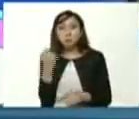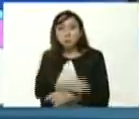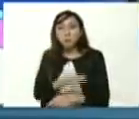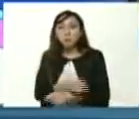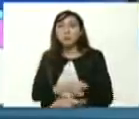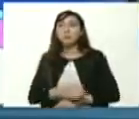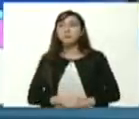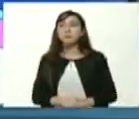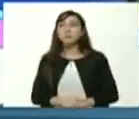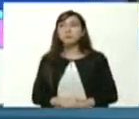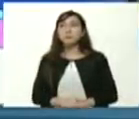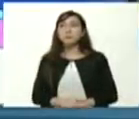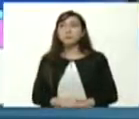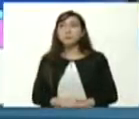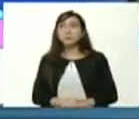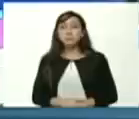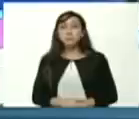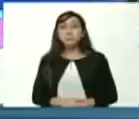¿verdad?